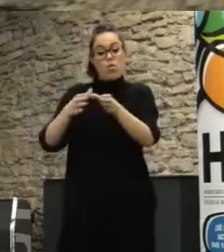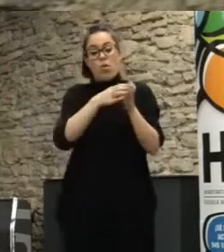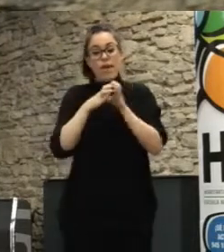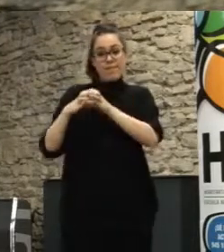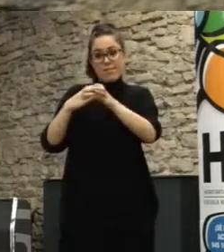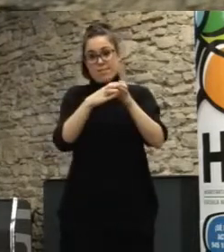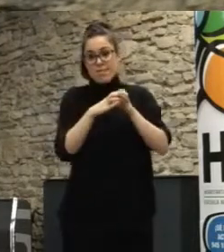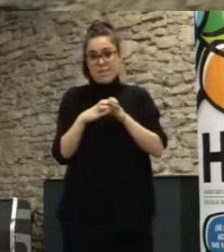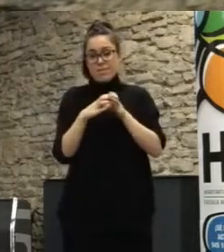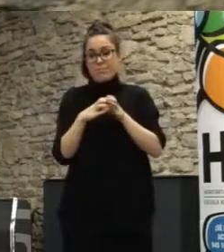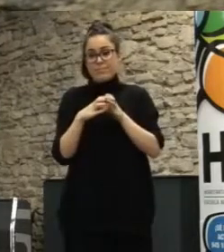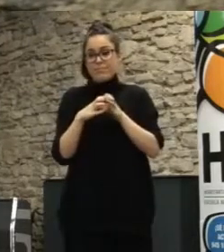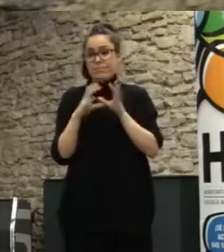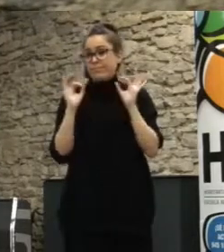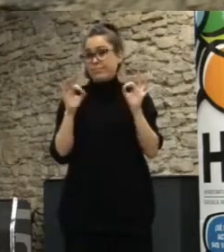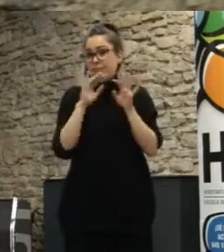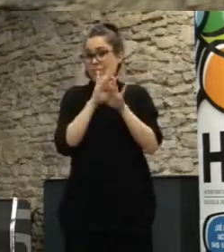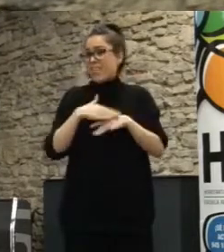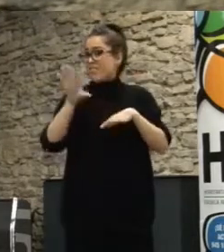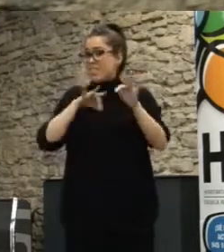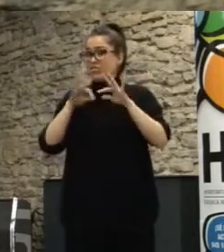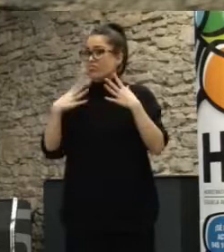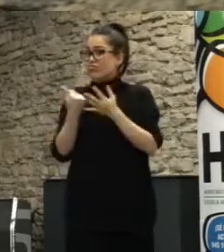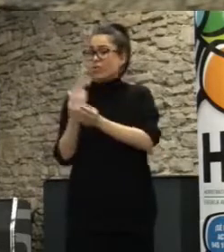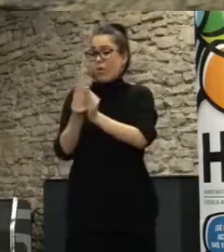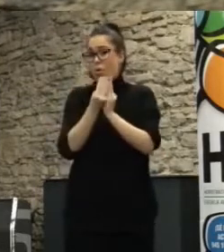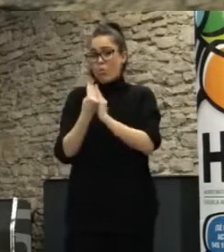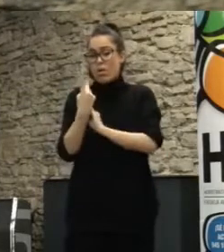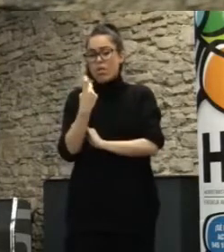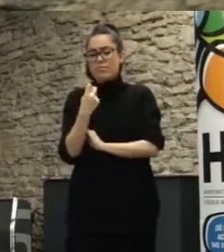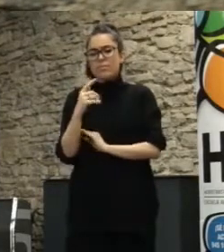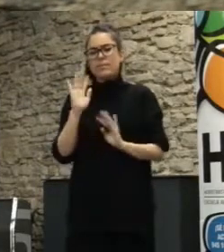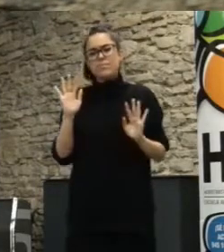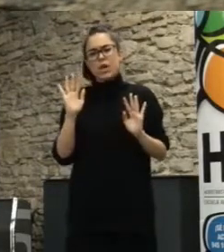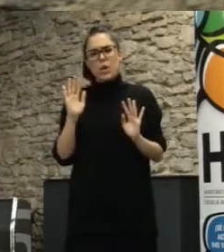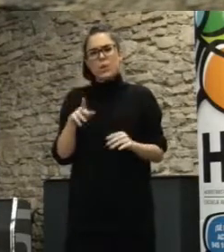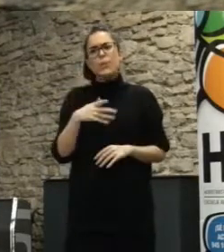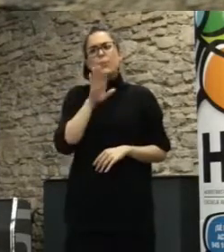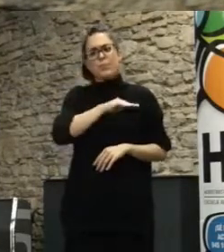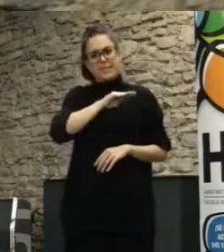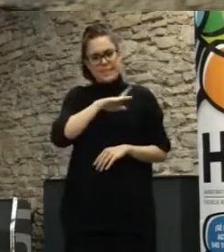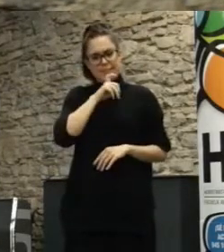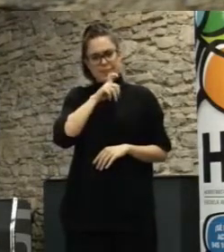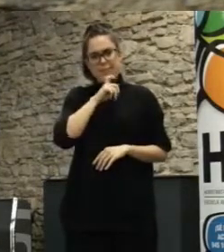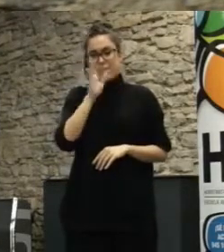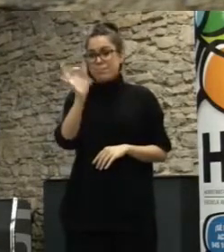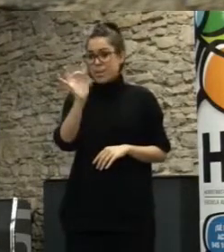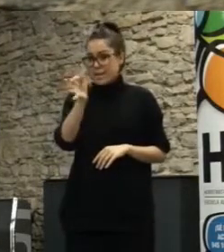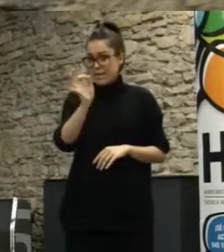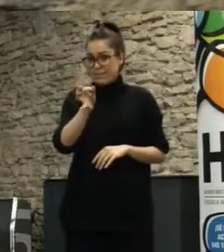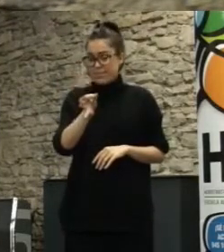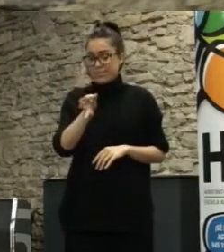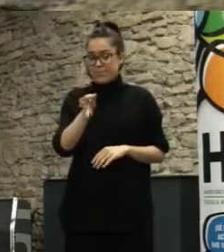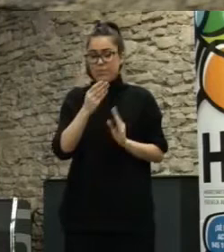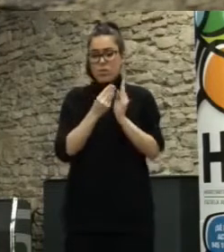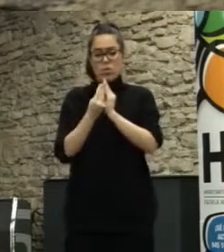horizontalidad también en la toma de decisiones pero insisto en que es bastante complejo o sea es verdad que lo